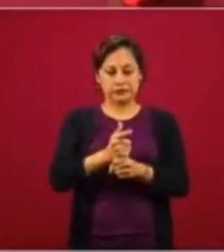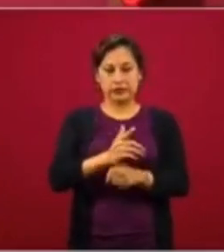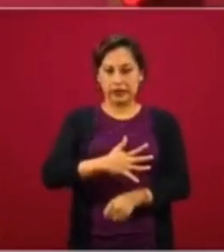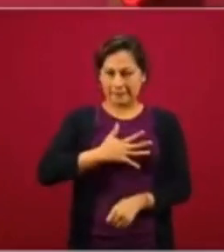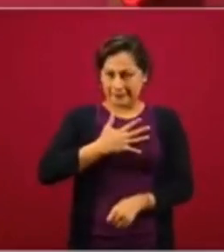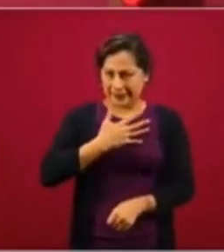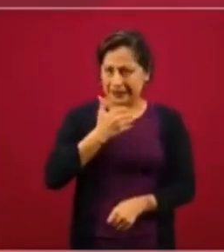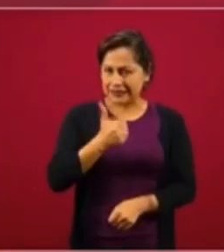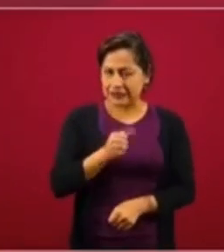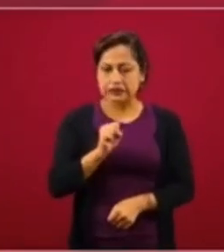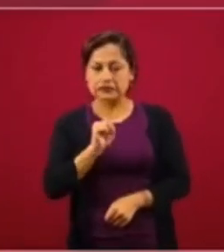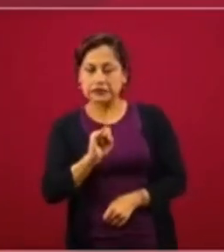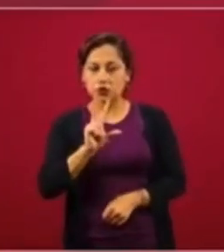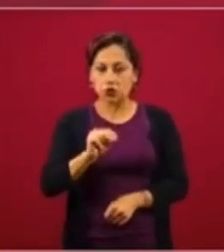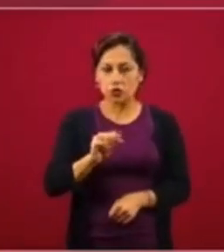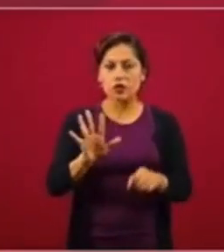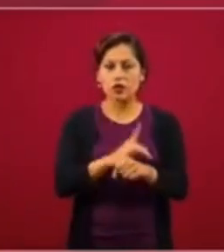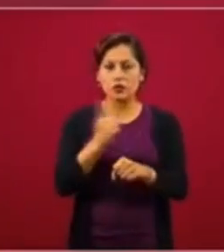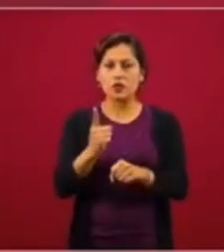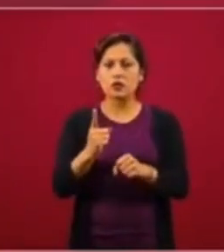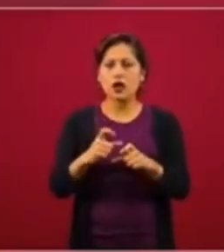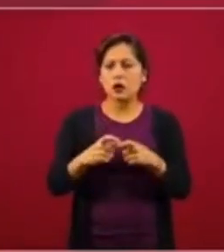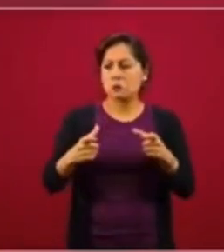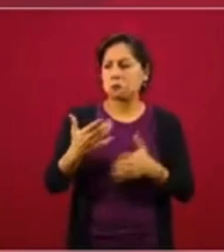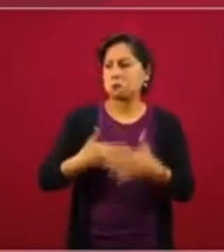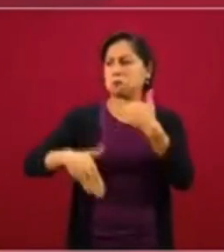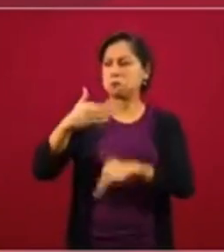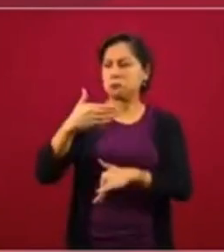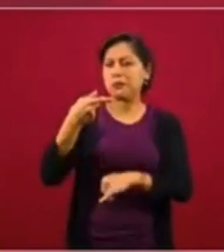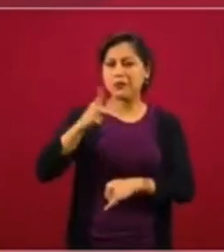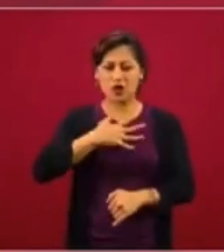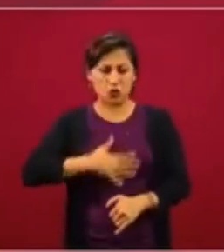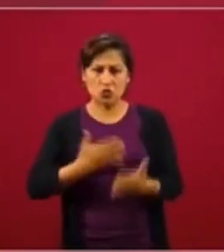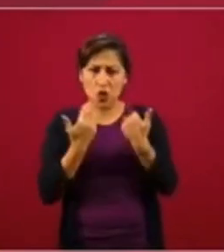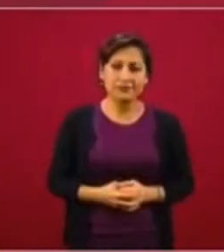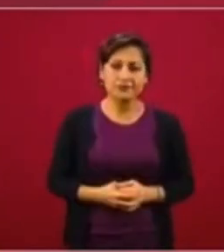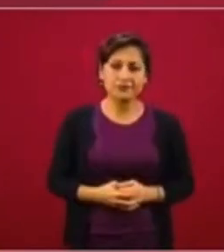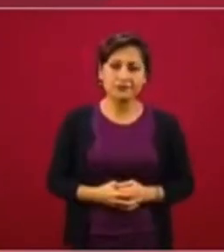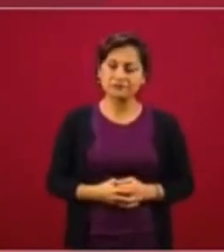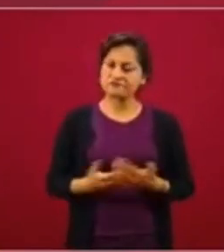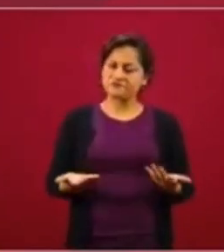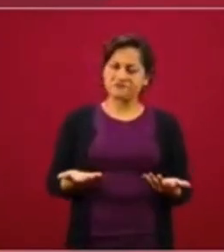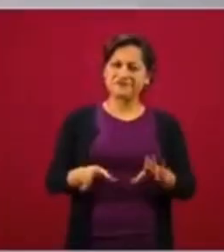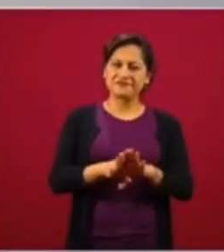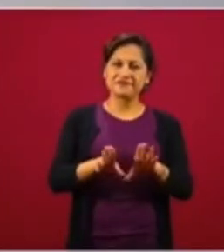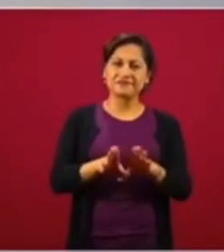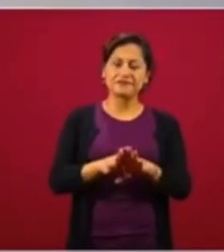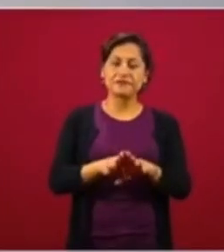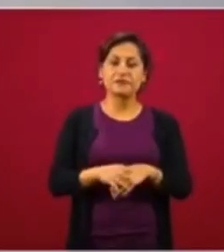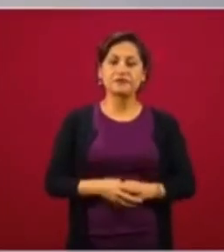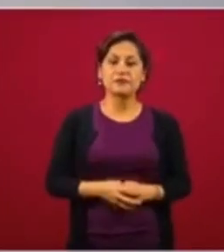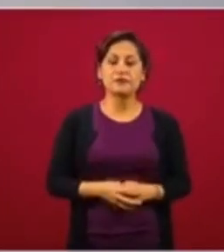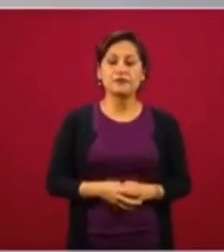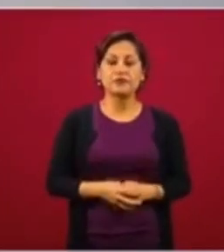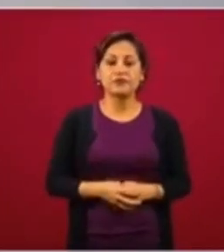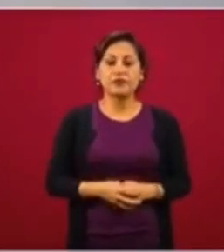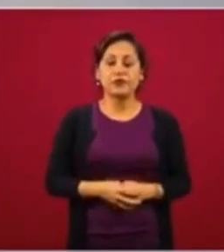porque progreso sin justicia es retroceso. No se trata nada más de